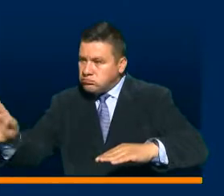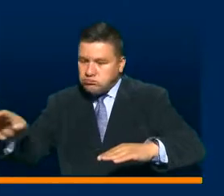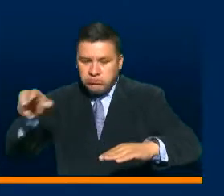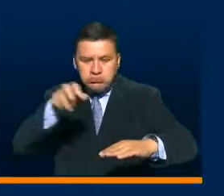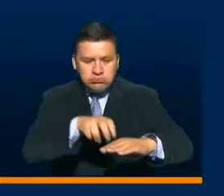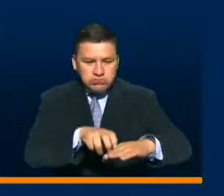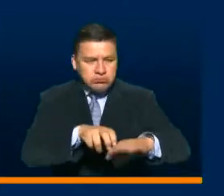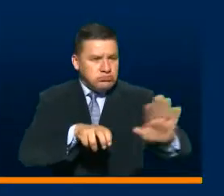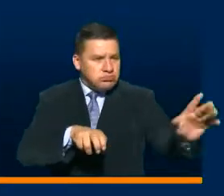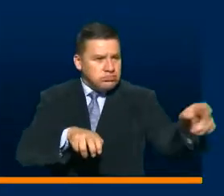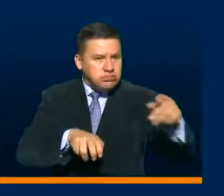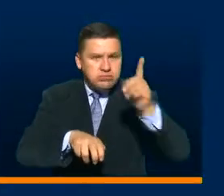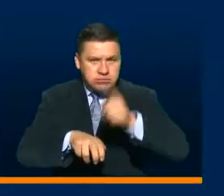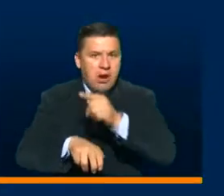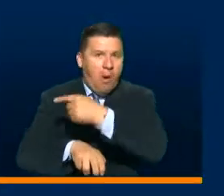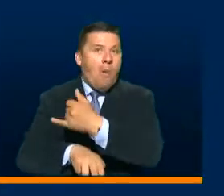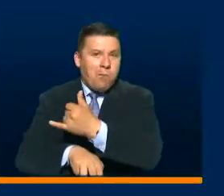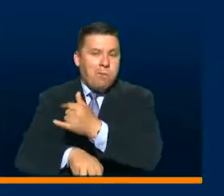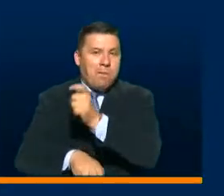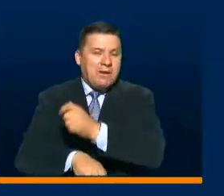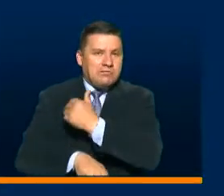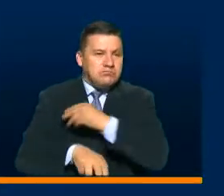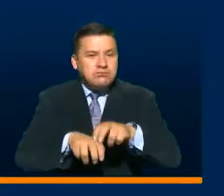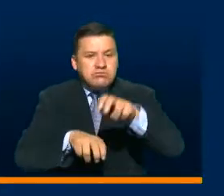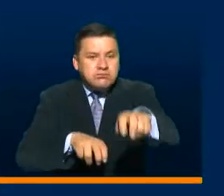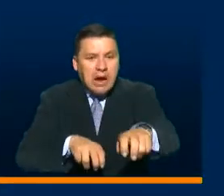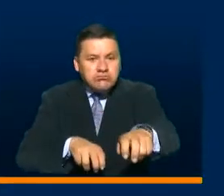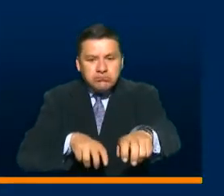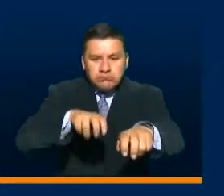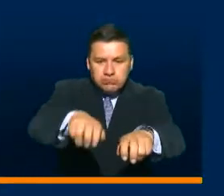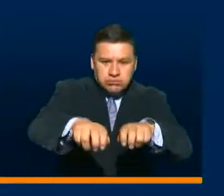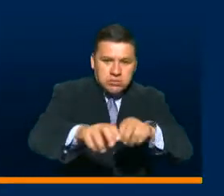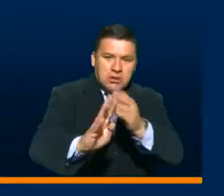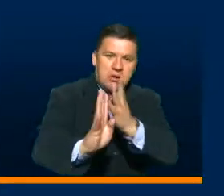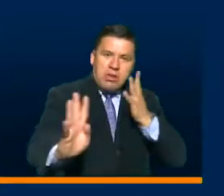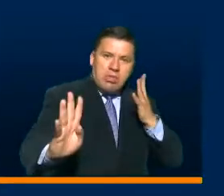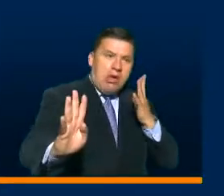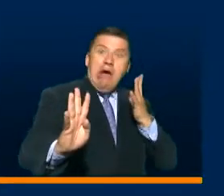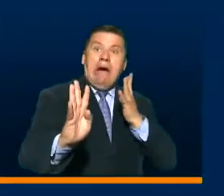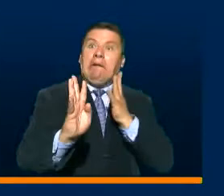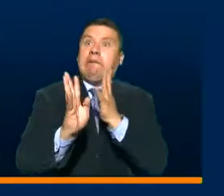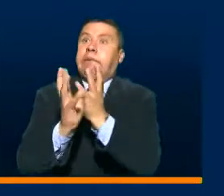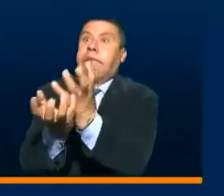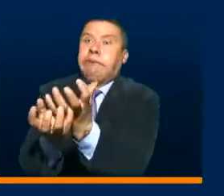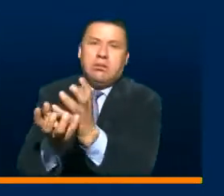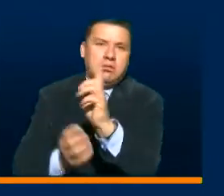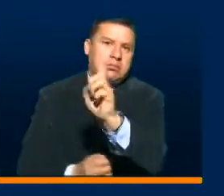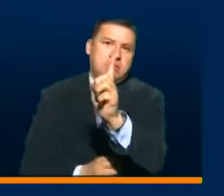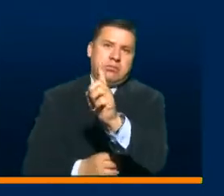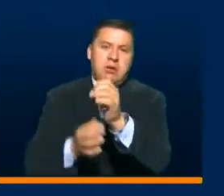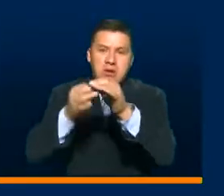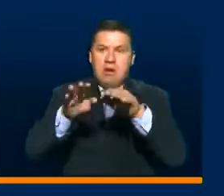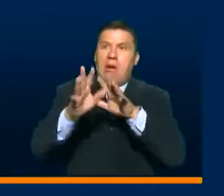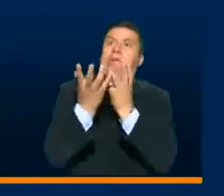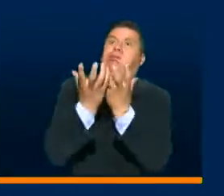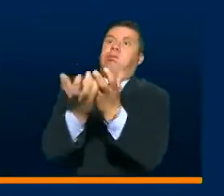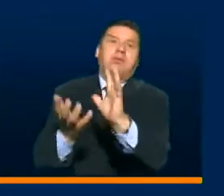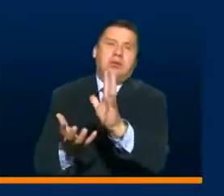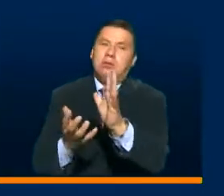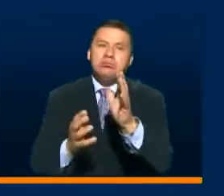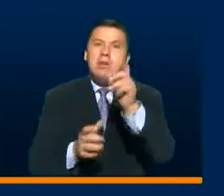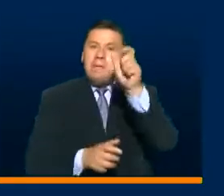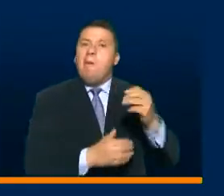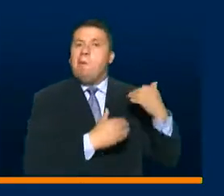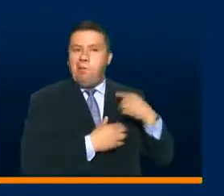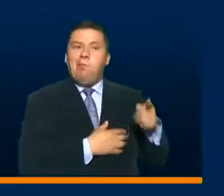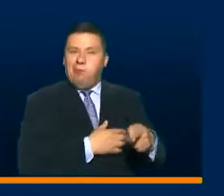metros de distancia en las filas antes de ingresar y que también no se generen aglomeraciones al interior de las estaciones. En el